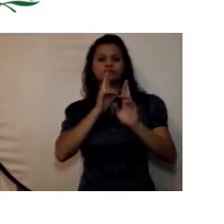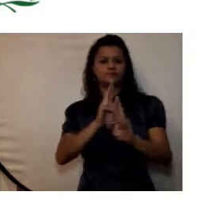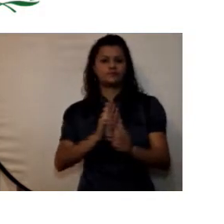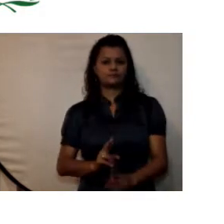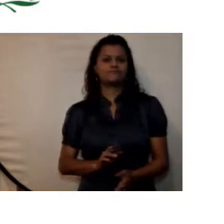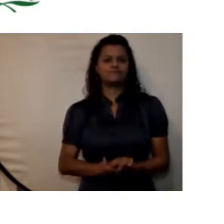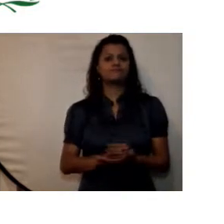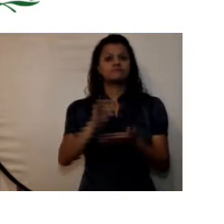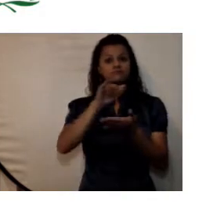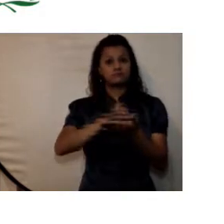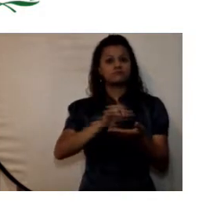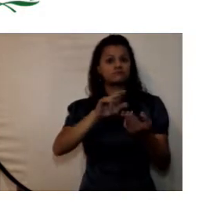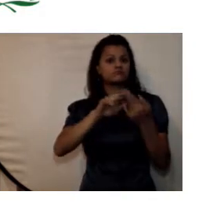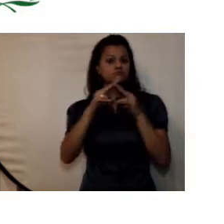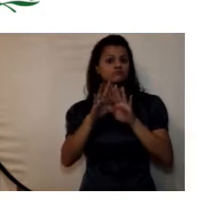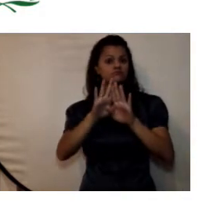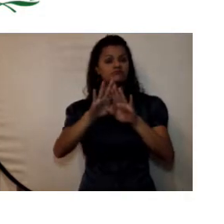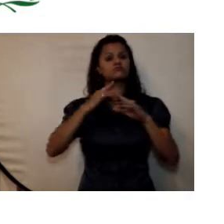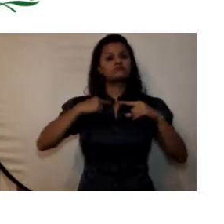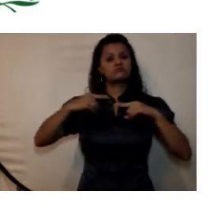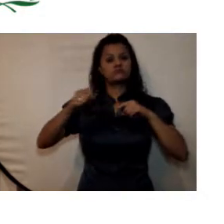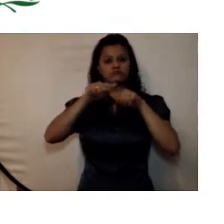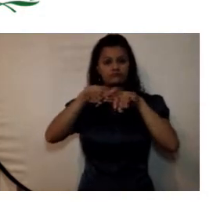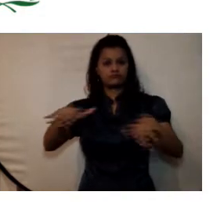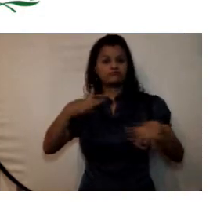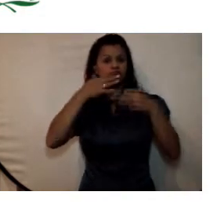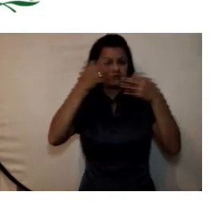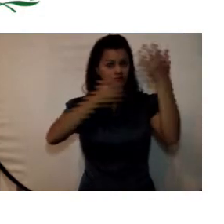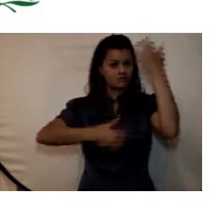y evaluación sobre los aspectos de la gestión.